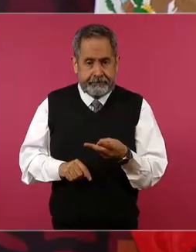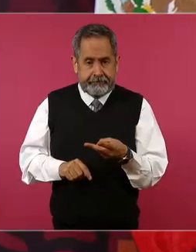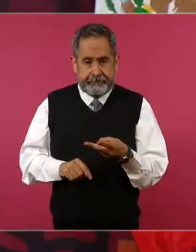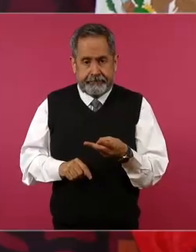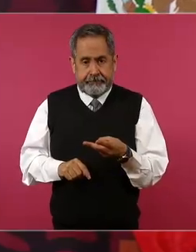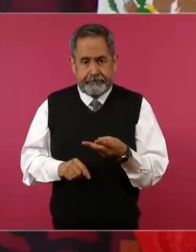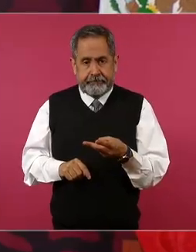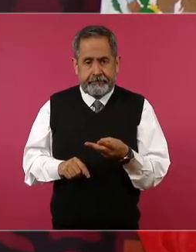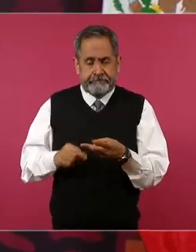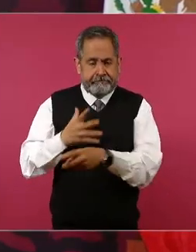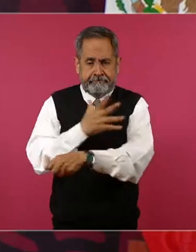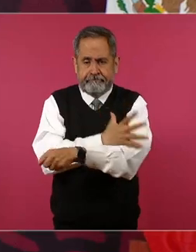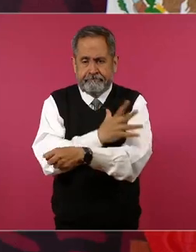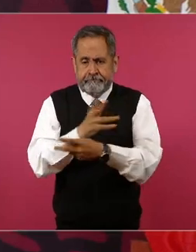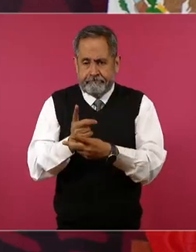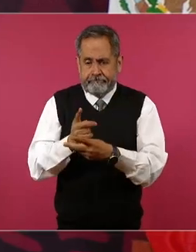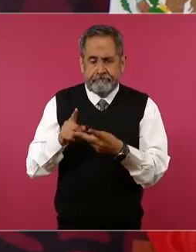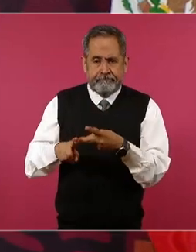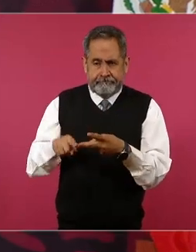es honesto